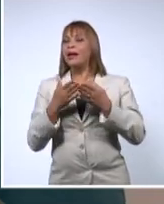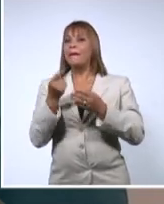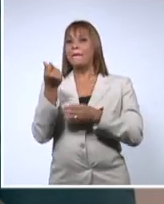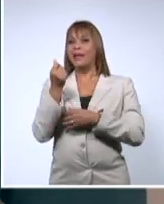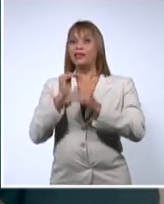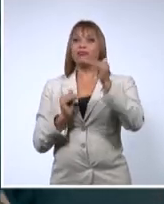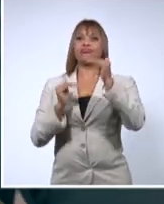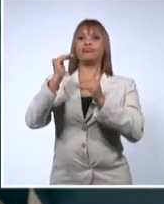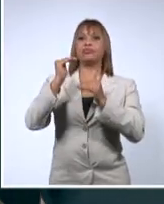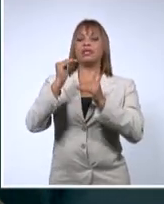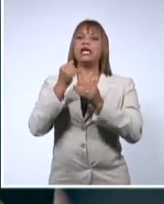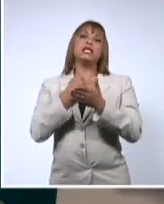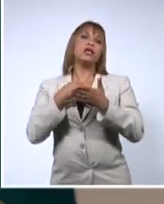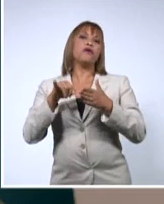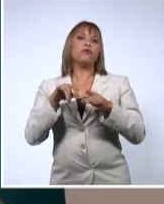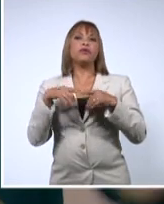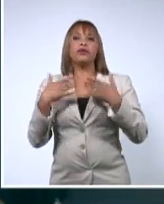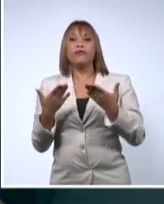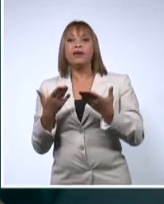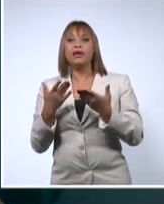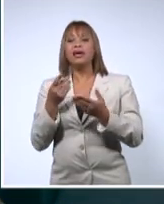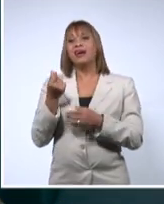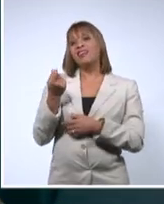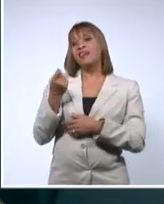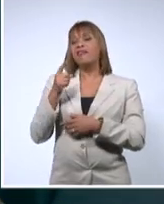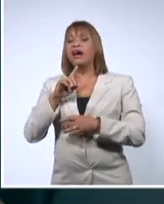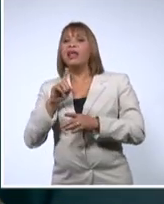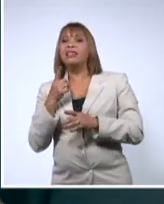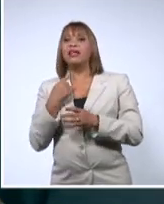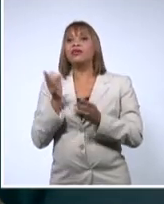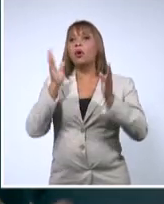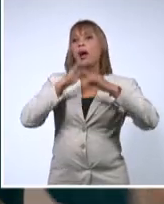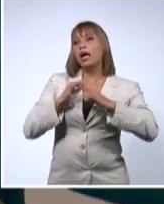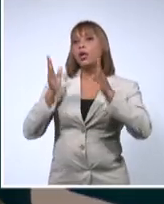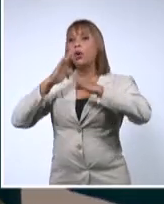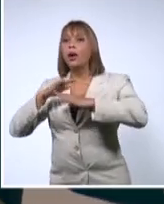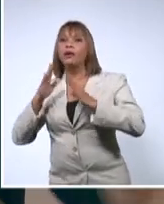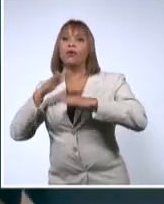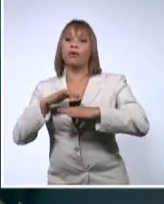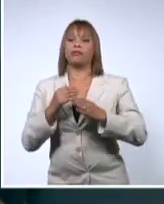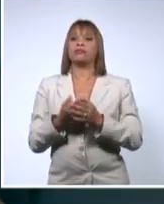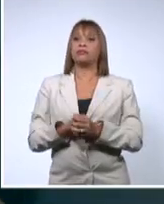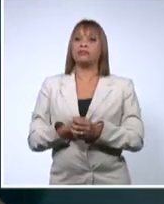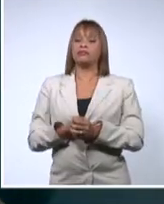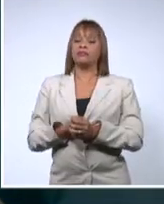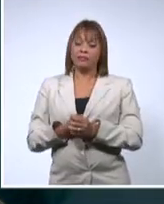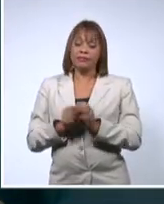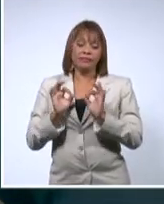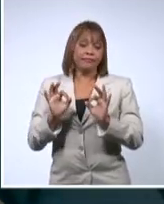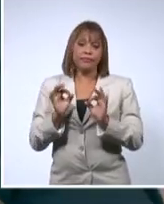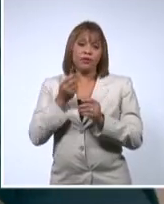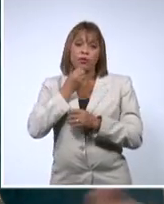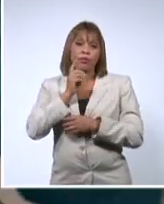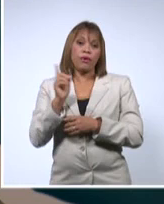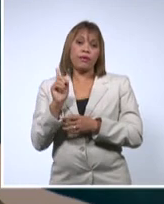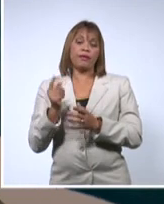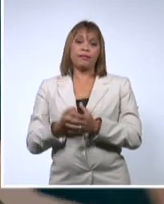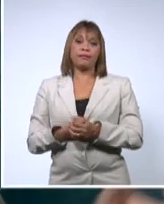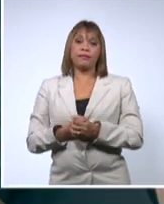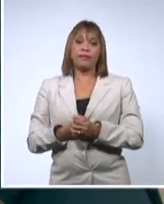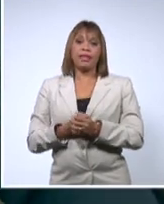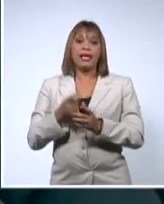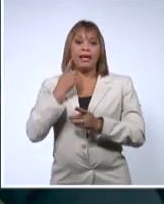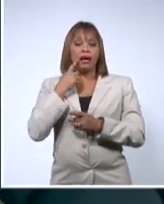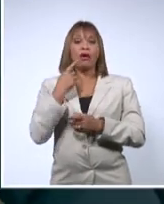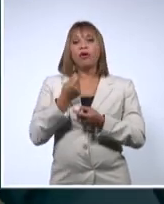Y se justifique con la escasez. Que eso es un manual de un libro. Bueno, si hay oferta